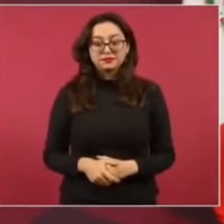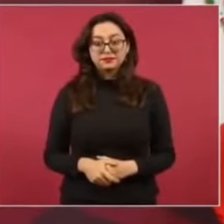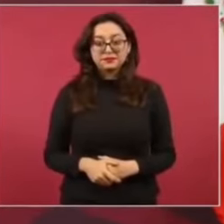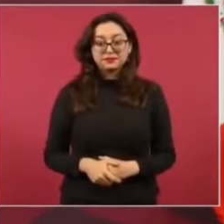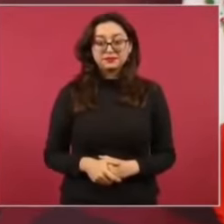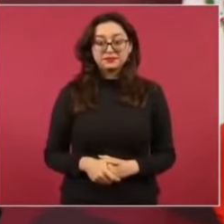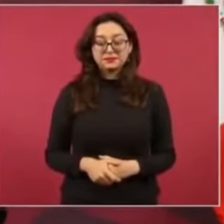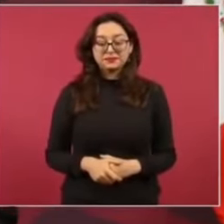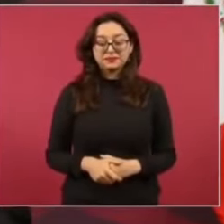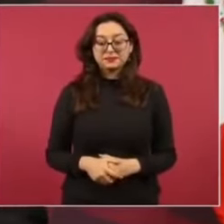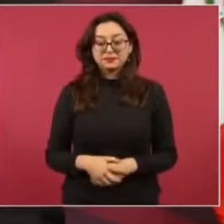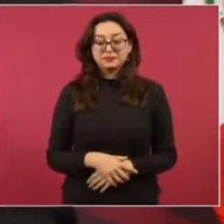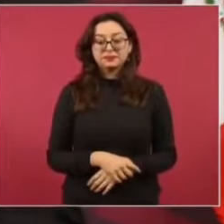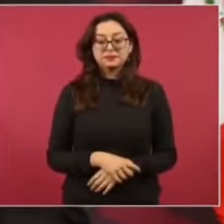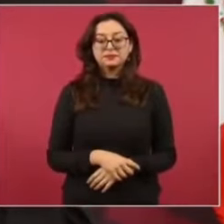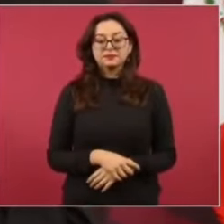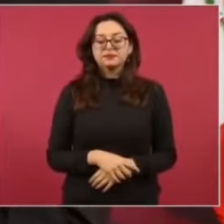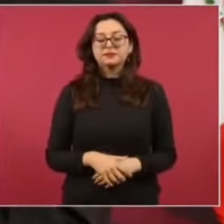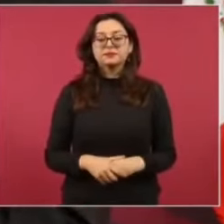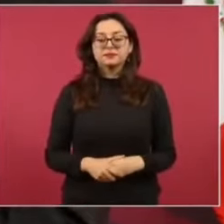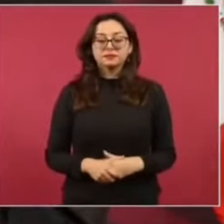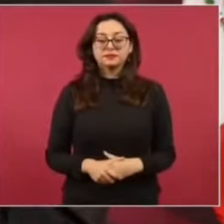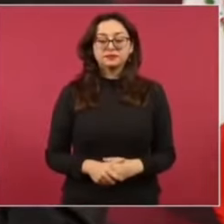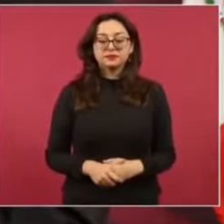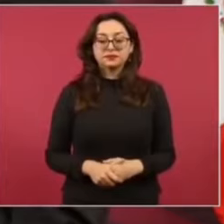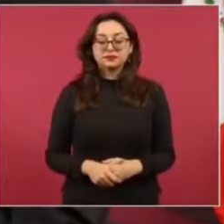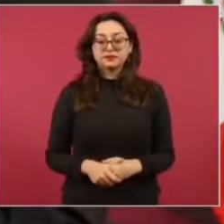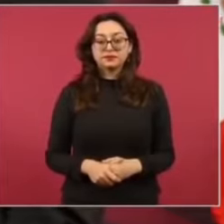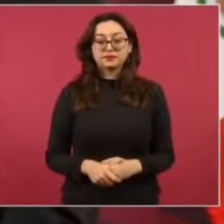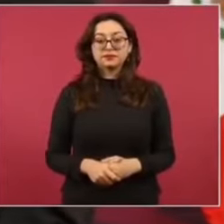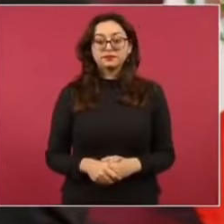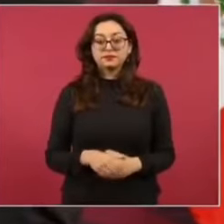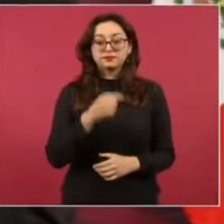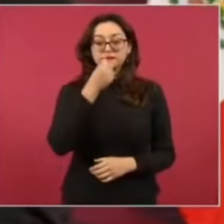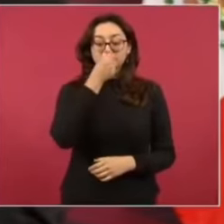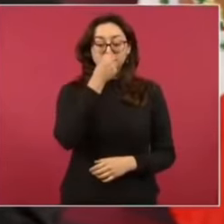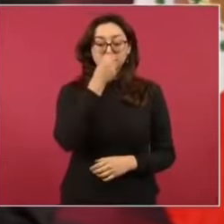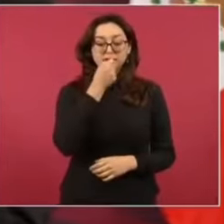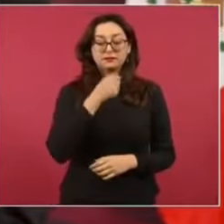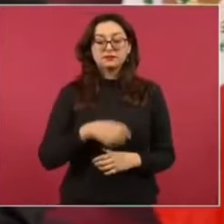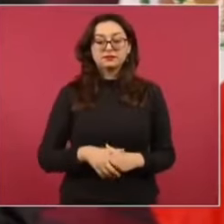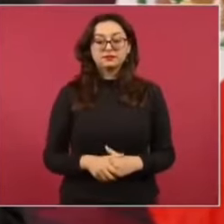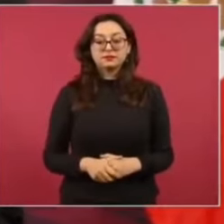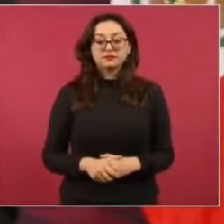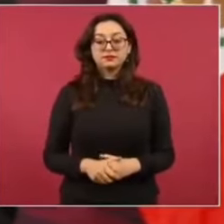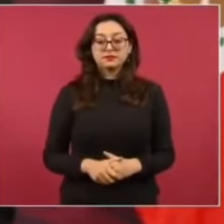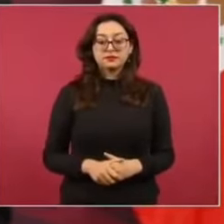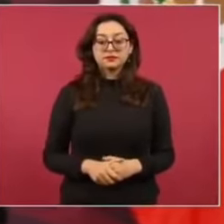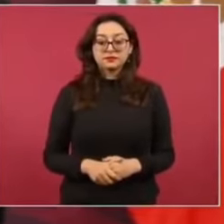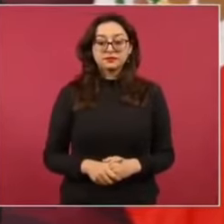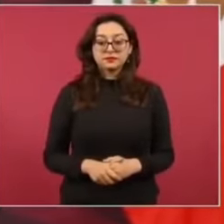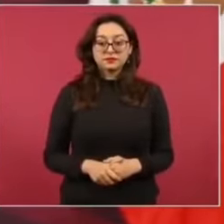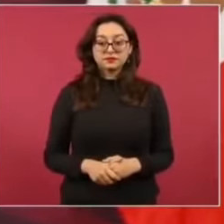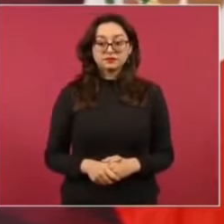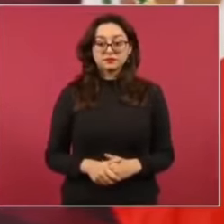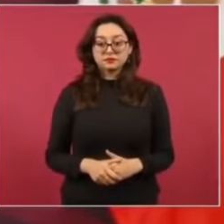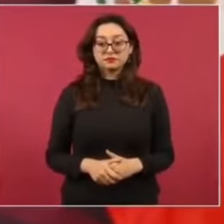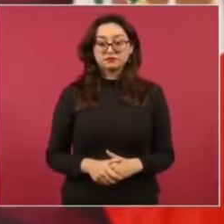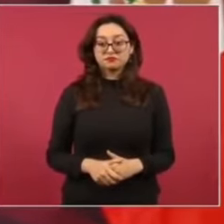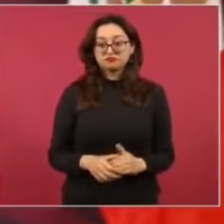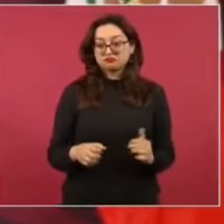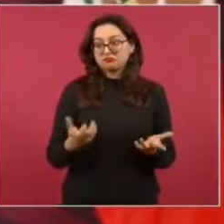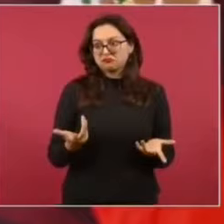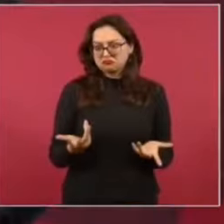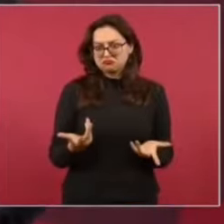¿Ellos fueron los que dieron a conocer que el PAN le había entregado